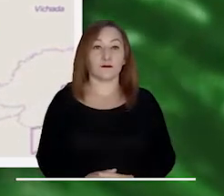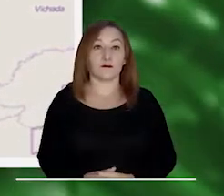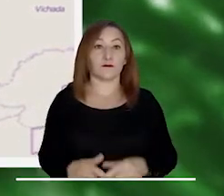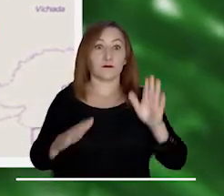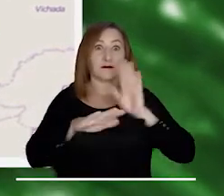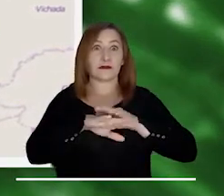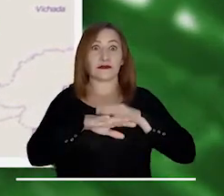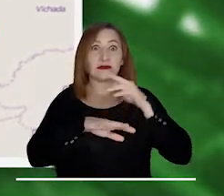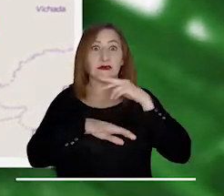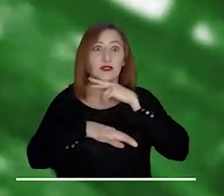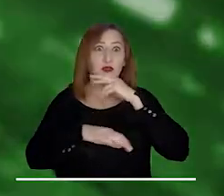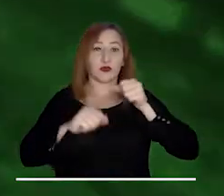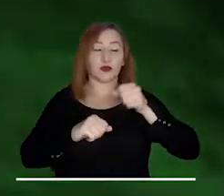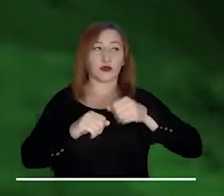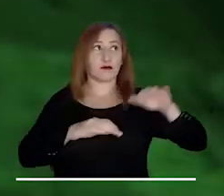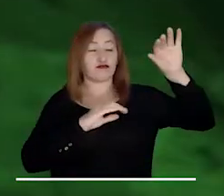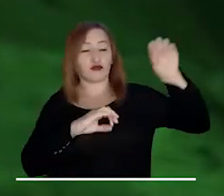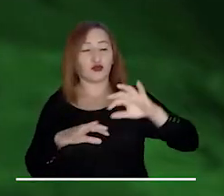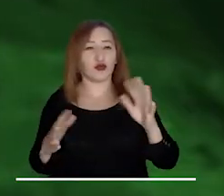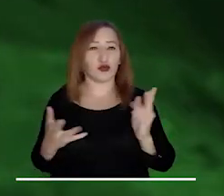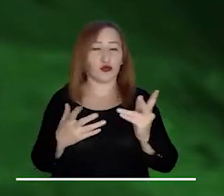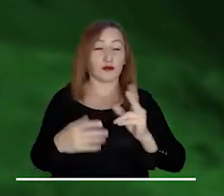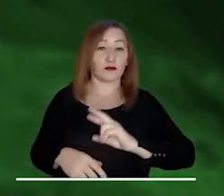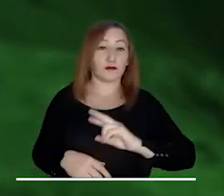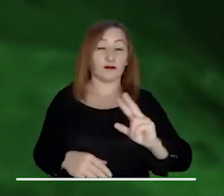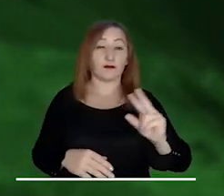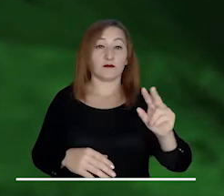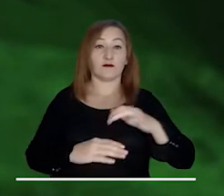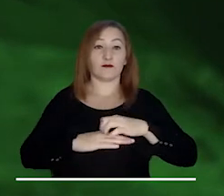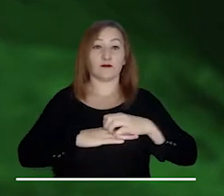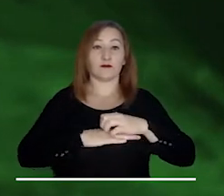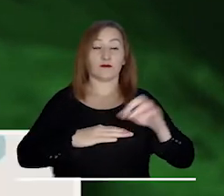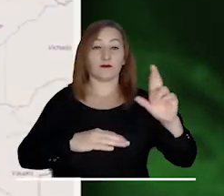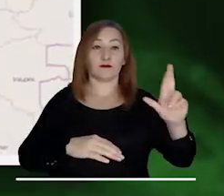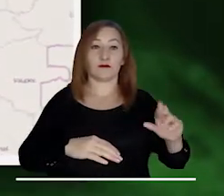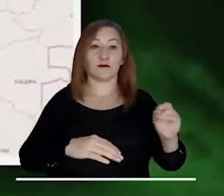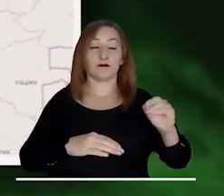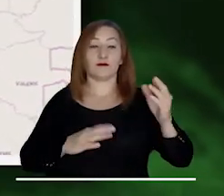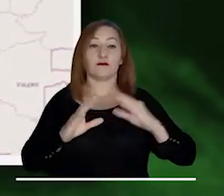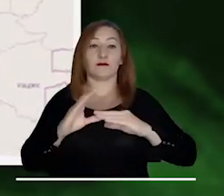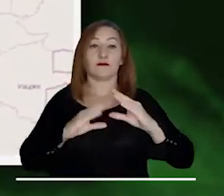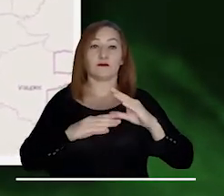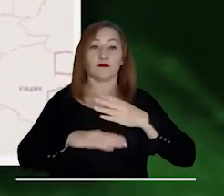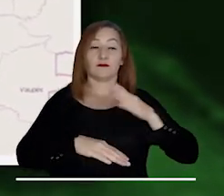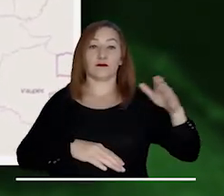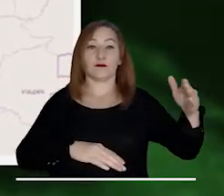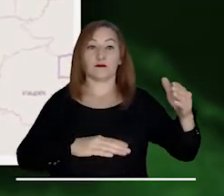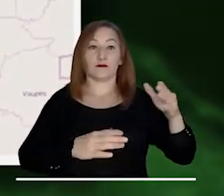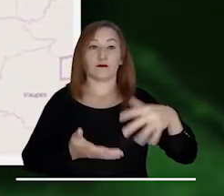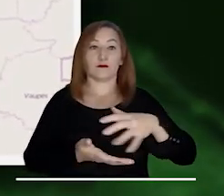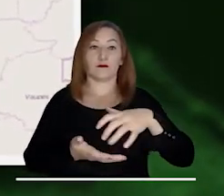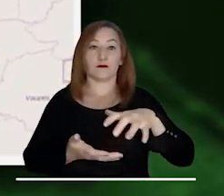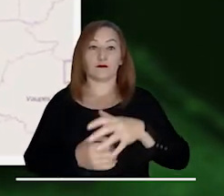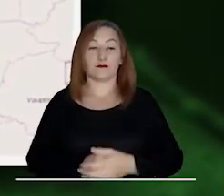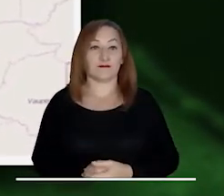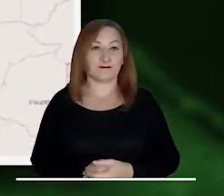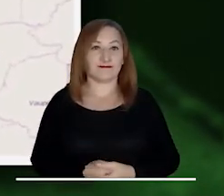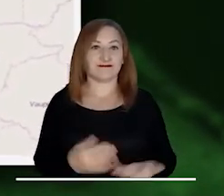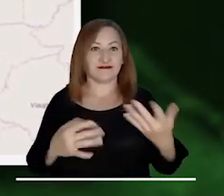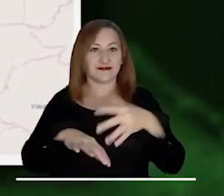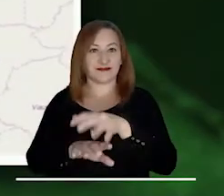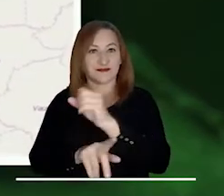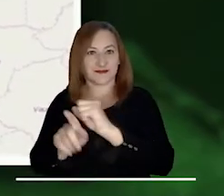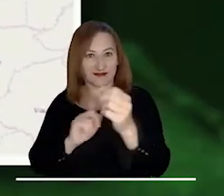Alerta roja por probabilidad de deslizamientos de tierra en los departamentos de Valle del Cauca, Tolima, Rizaralda, Cauca,